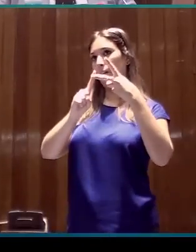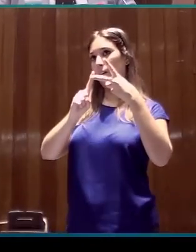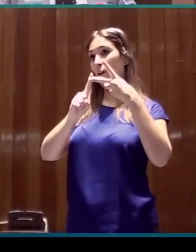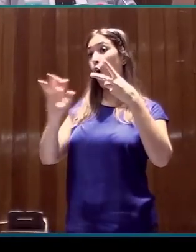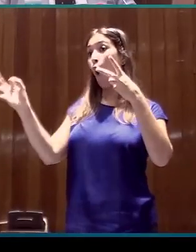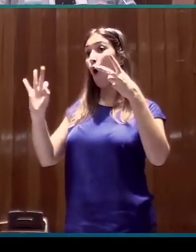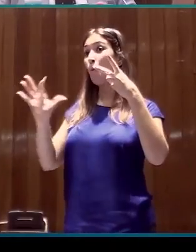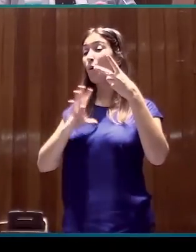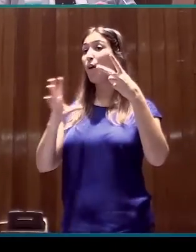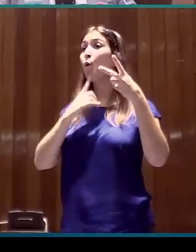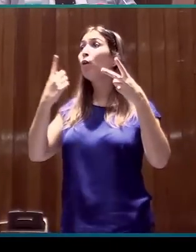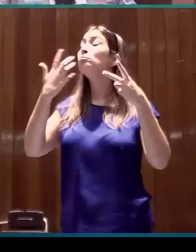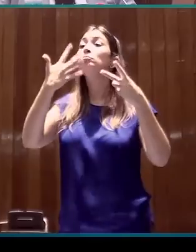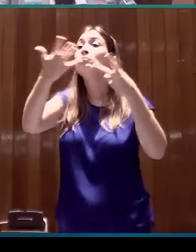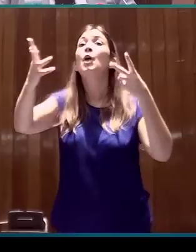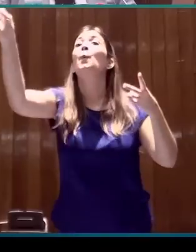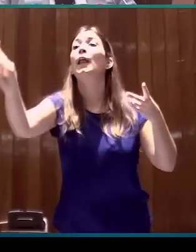El que venga, que me avise.